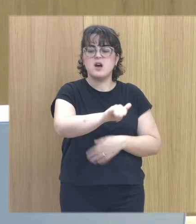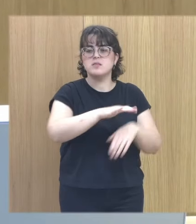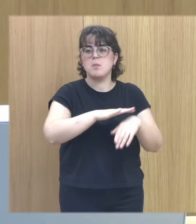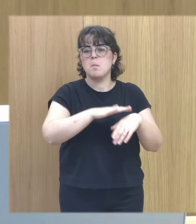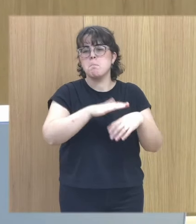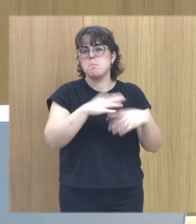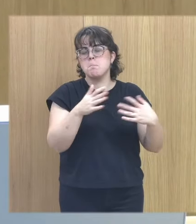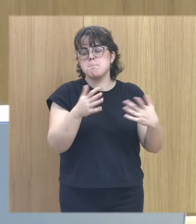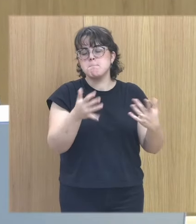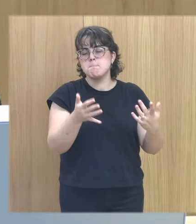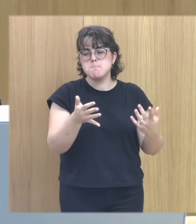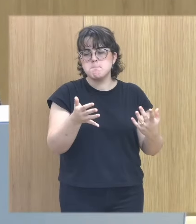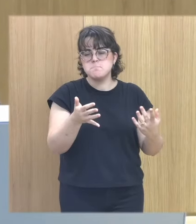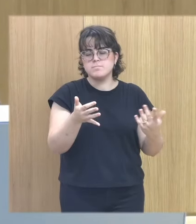cómo